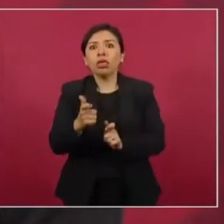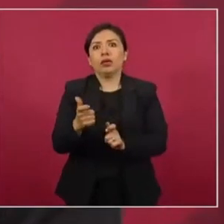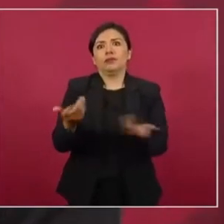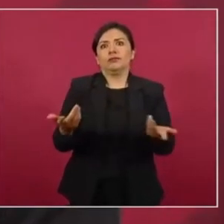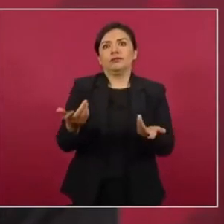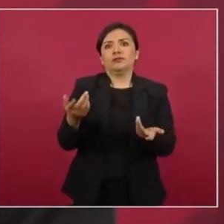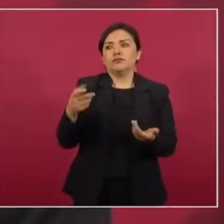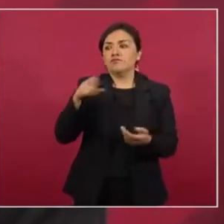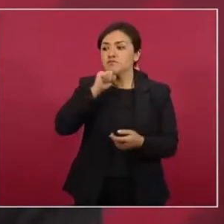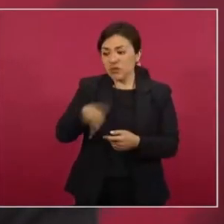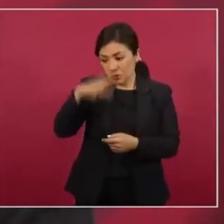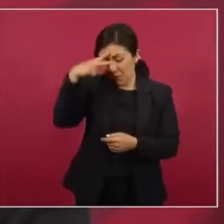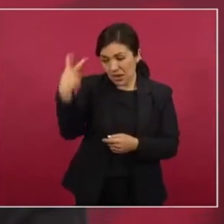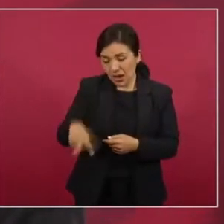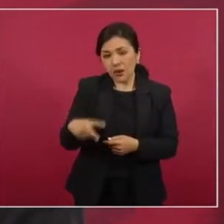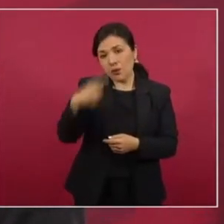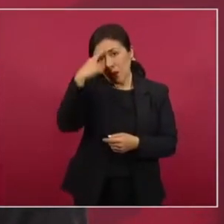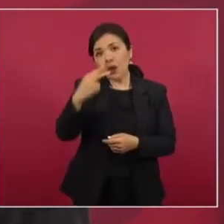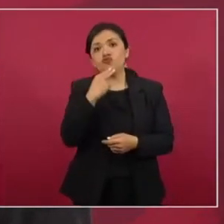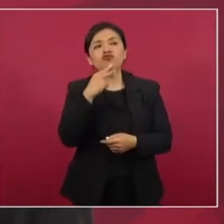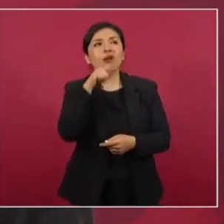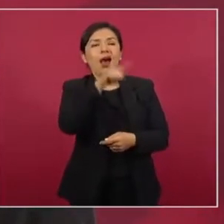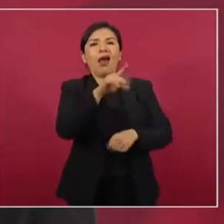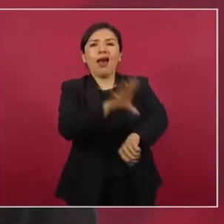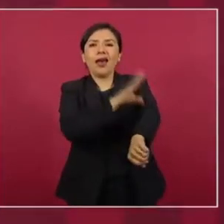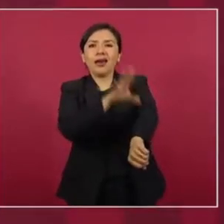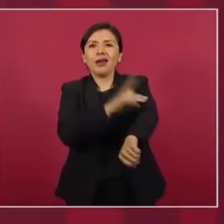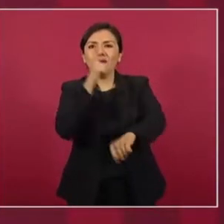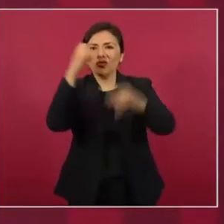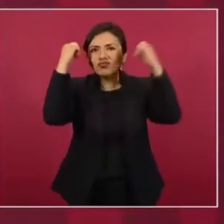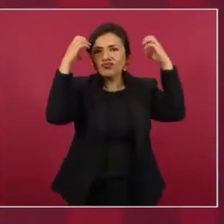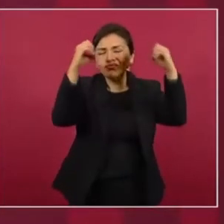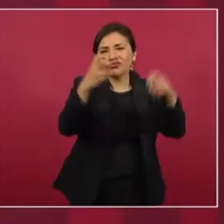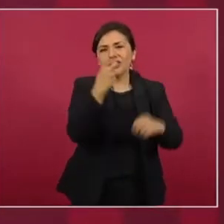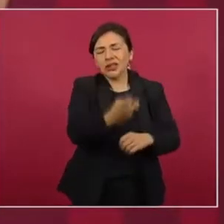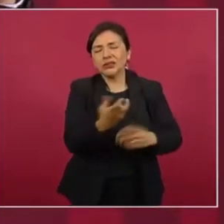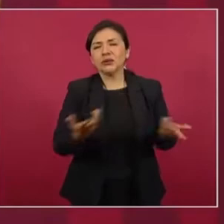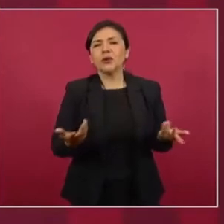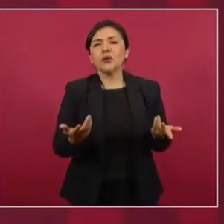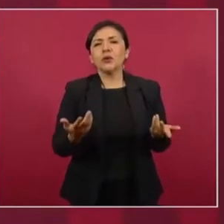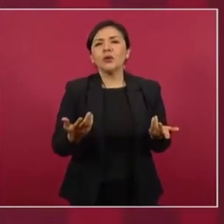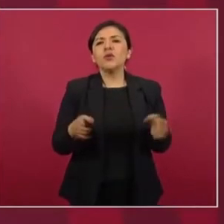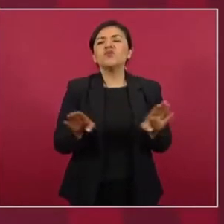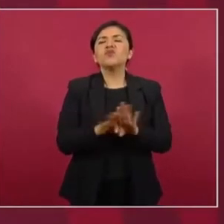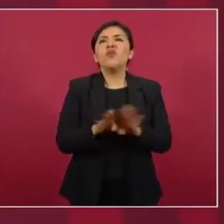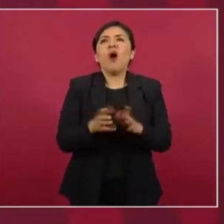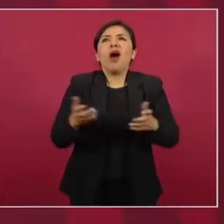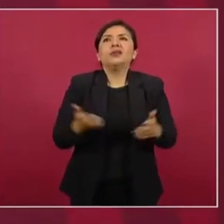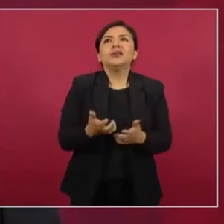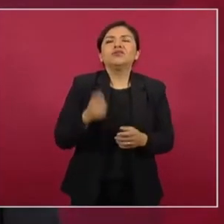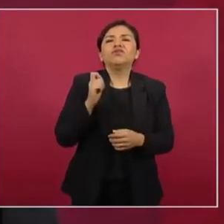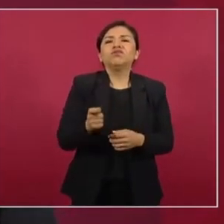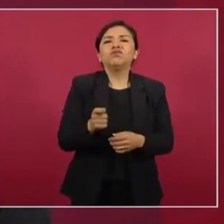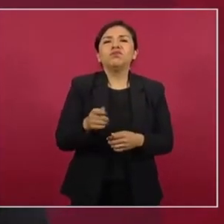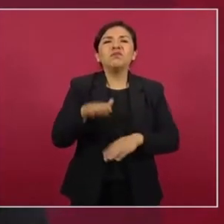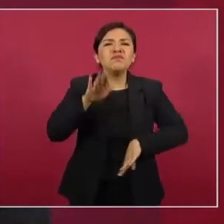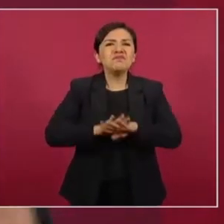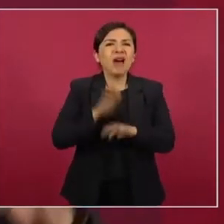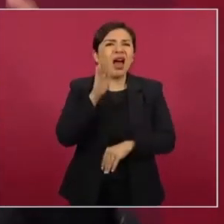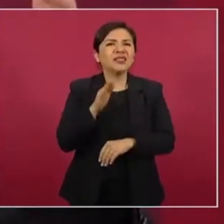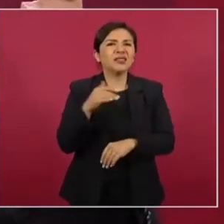consumidores de energía eléctrica para hacer jugosos